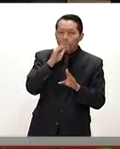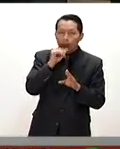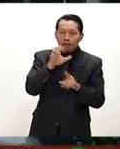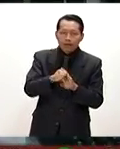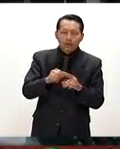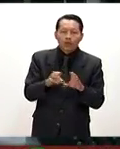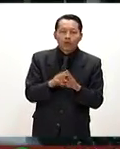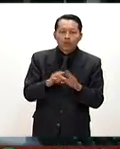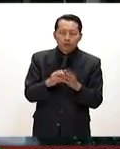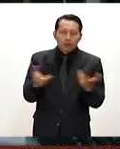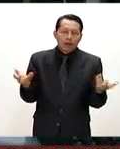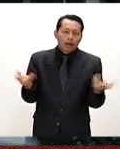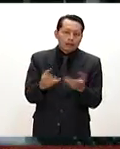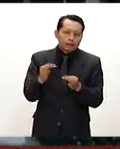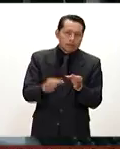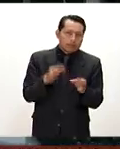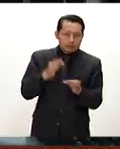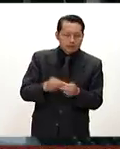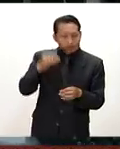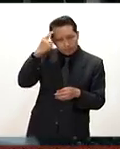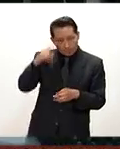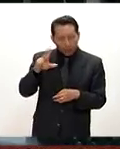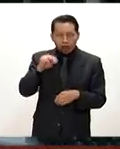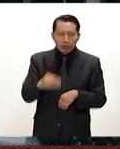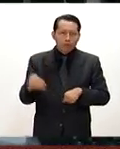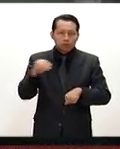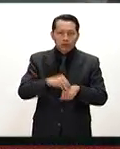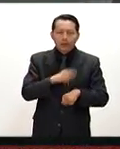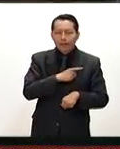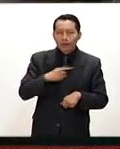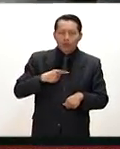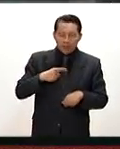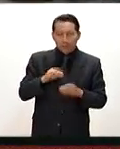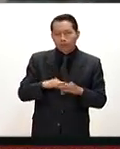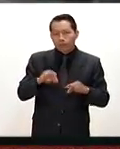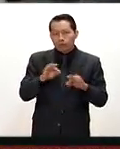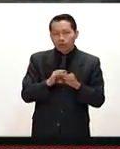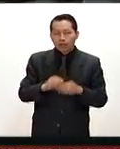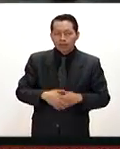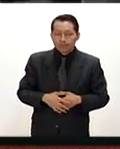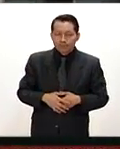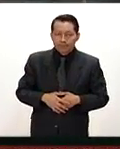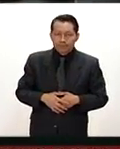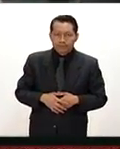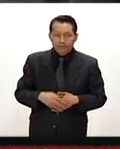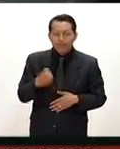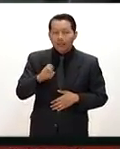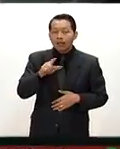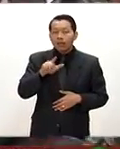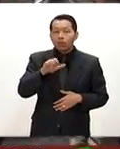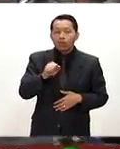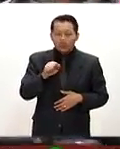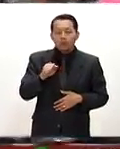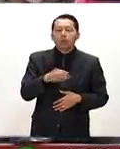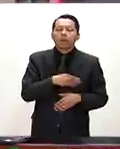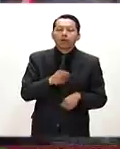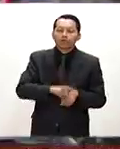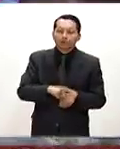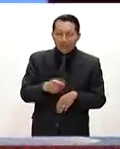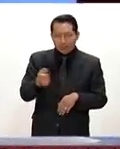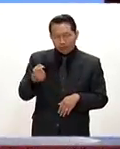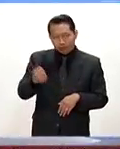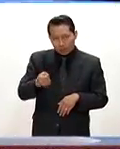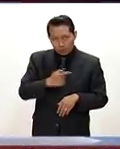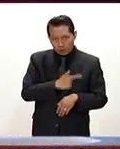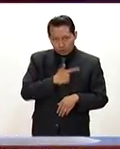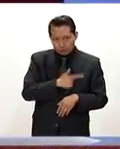que requerimos para no incrementar la deuda de manera significativa. Así es, Luis Fonserrada, muy buenos días. saluda con